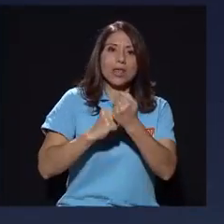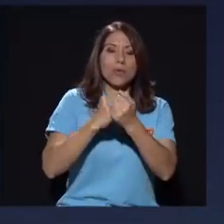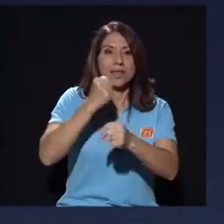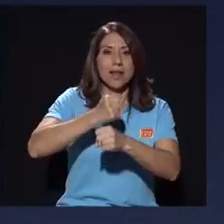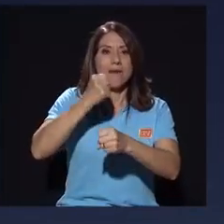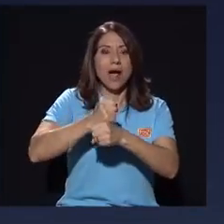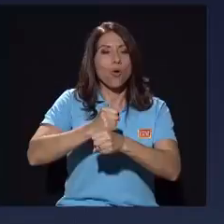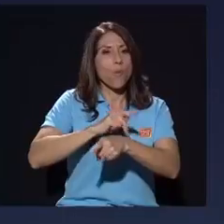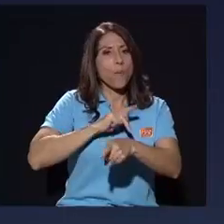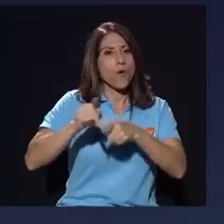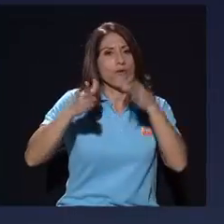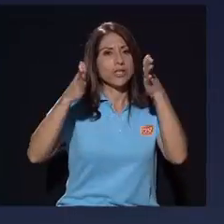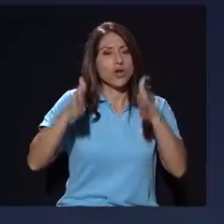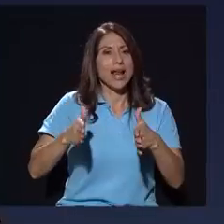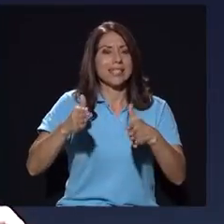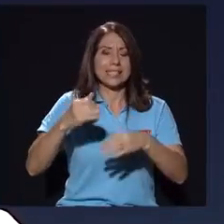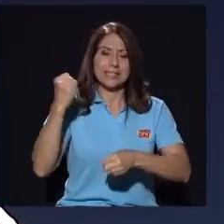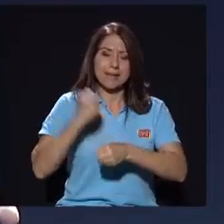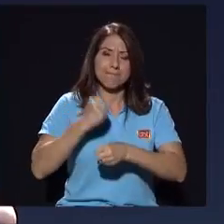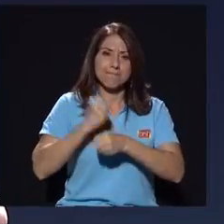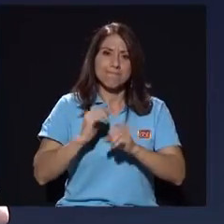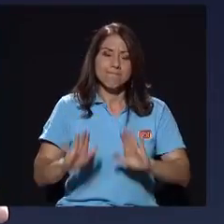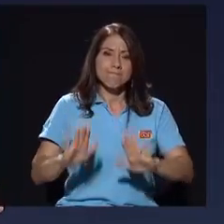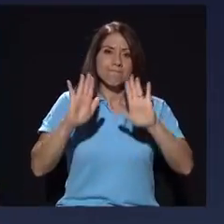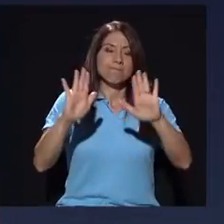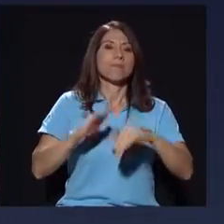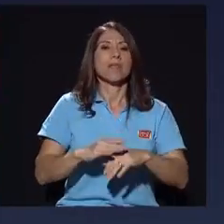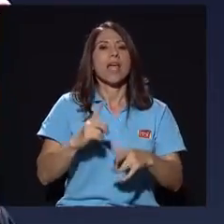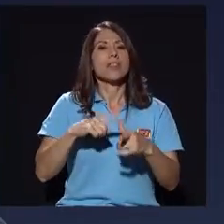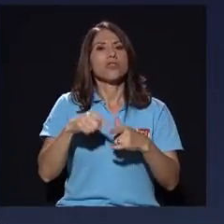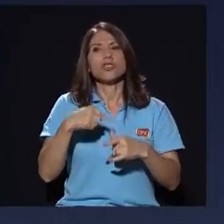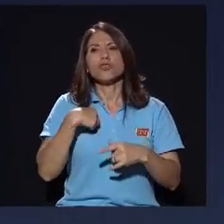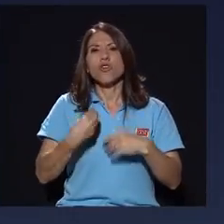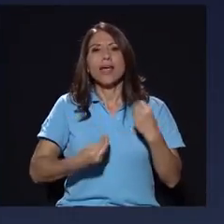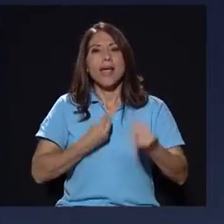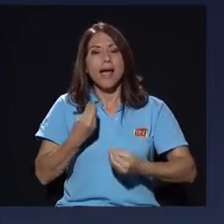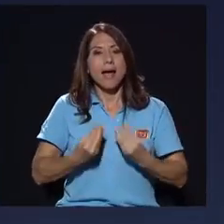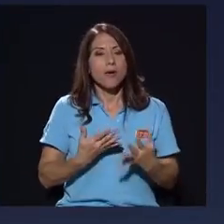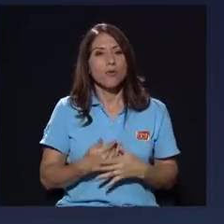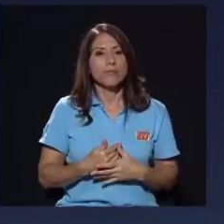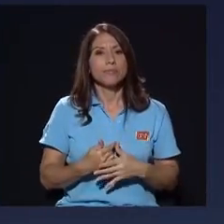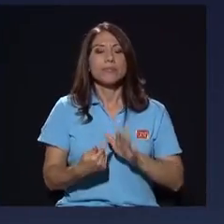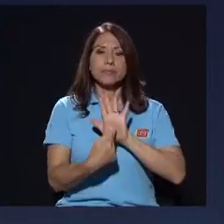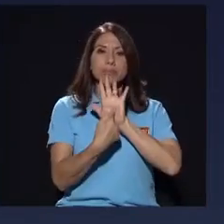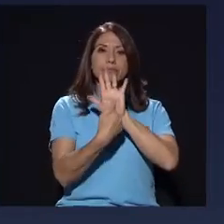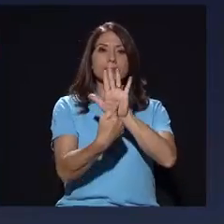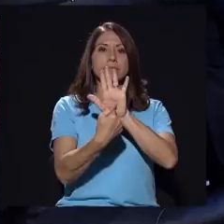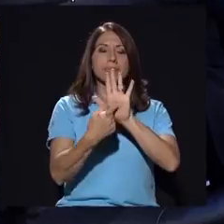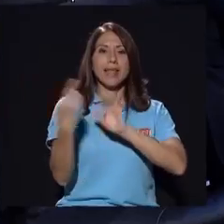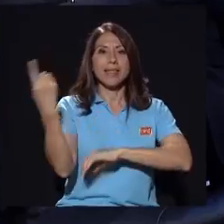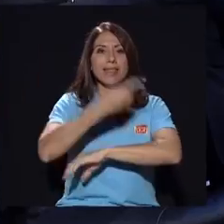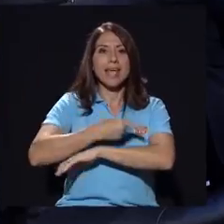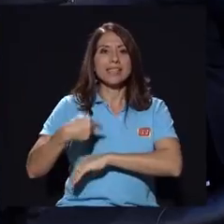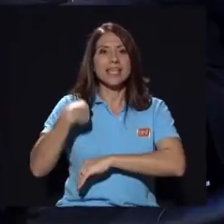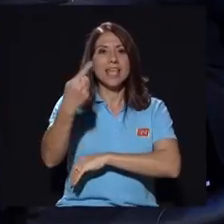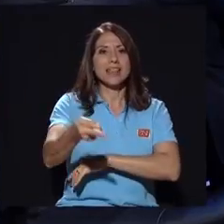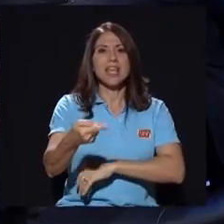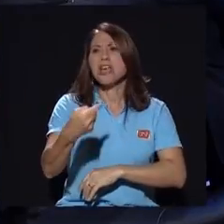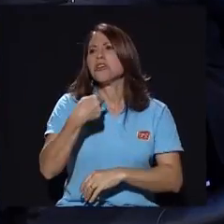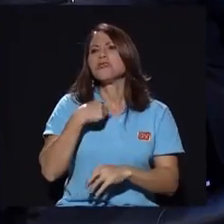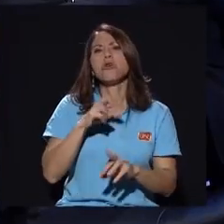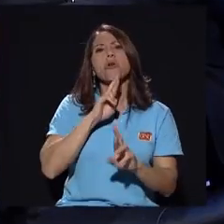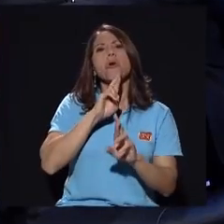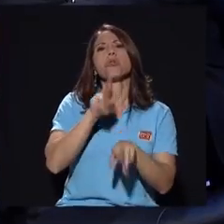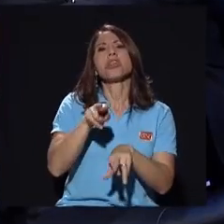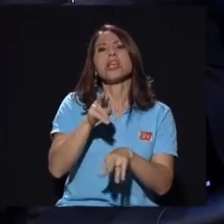profesionales que están haciendo un excelente brete entonces yo lo que hago es visibilizar eso al día siguiente yo no contesto